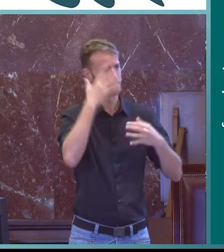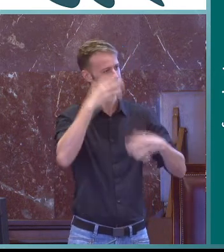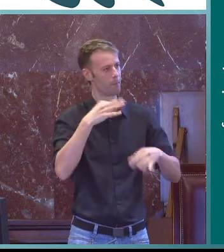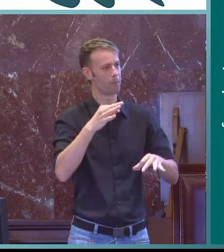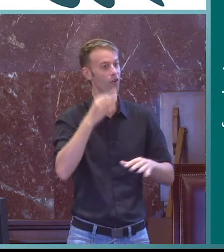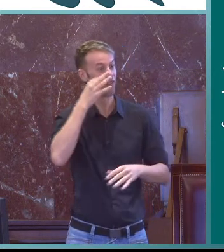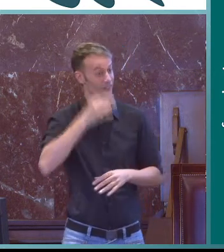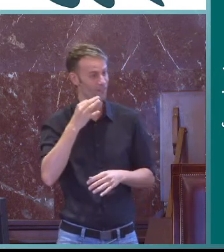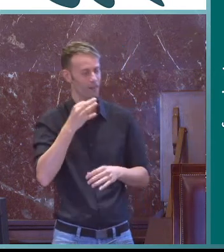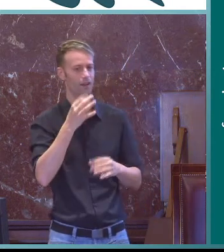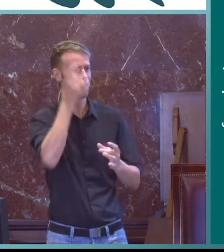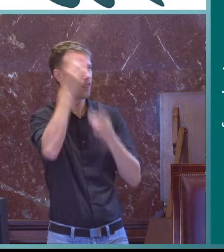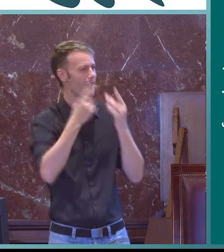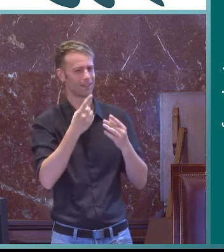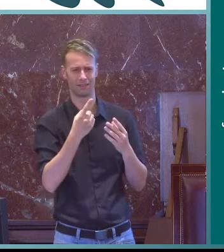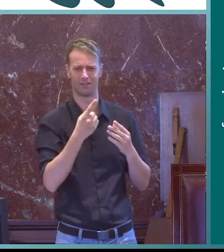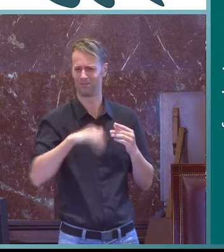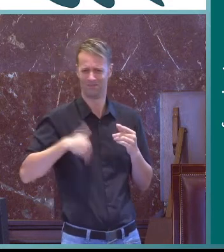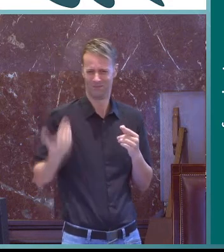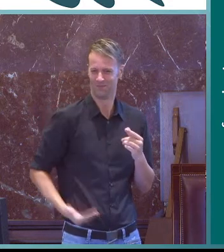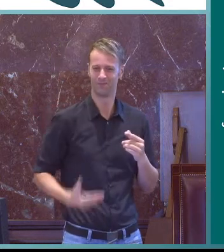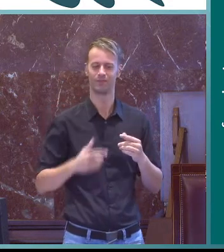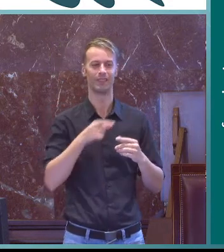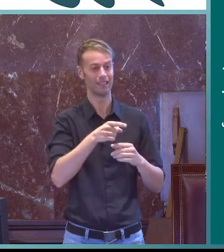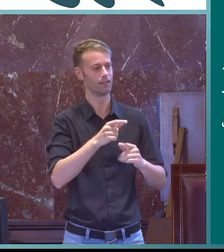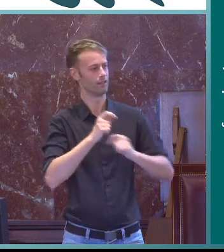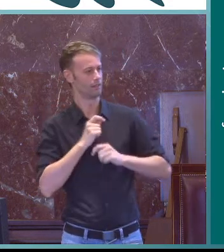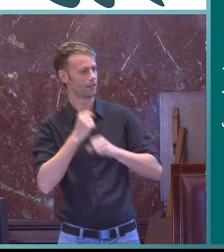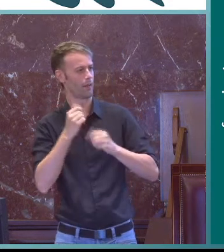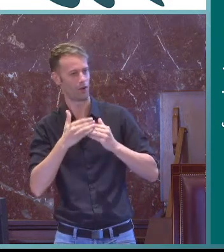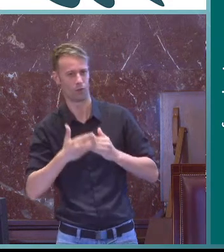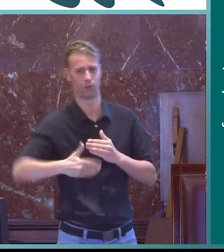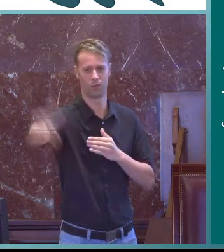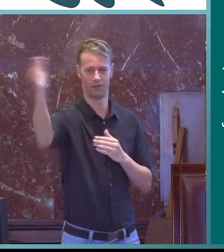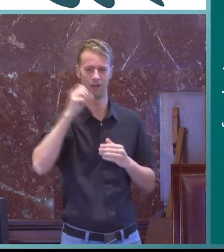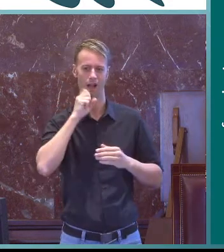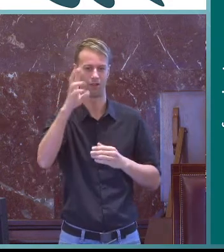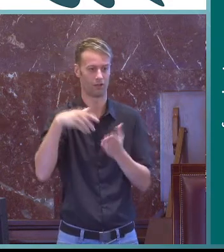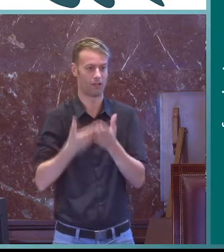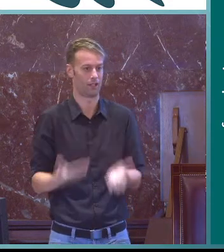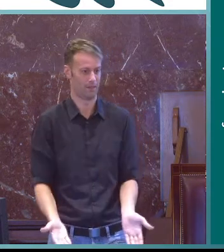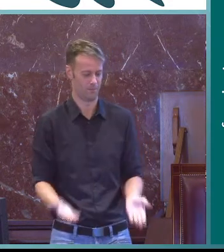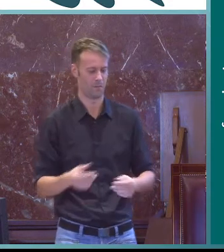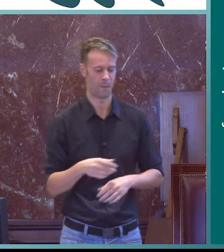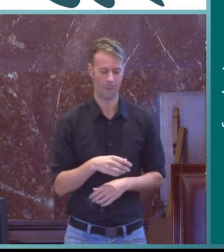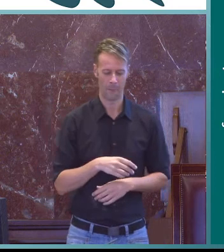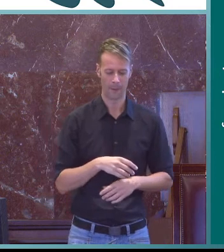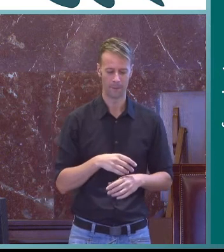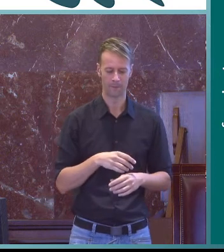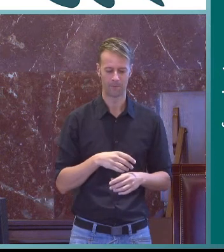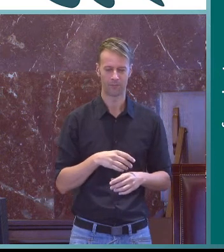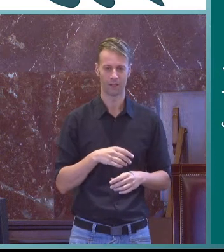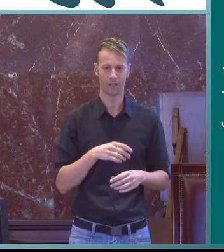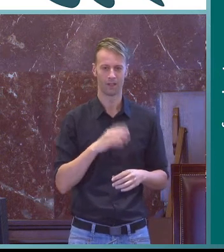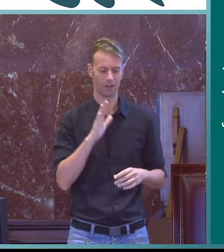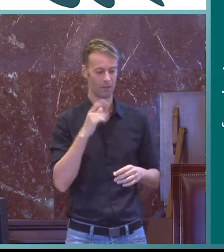ellas sabíamos en la forma de trabajar, y otras realmente no habíamos caído en ellas. Fue muy rico, como digo, y nos permitió continuar con ese trabajo